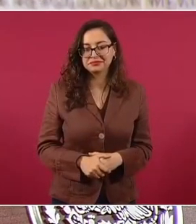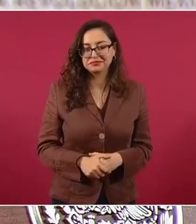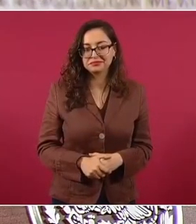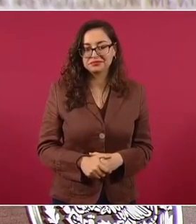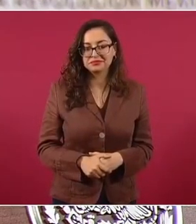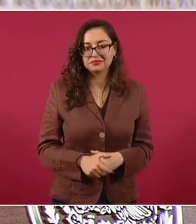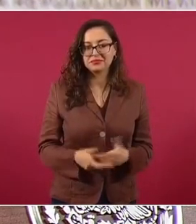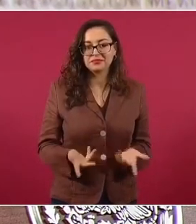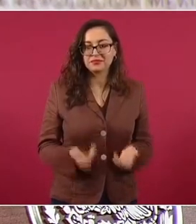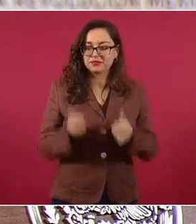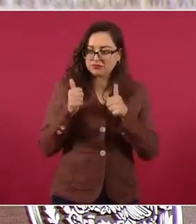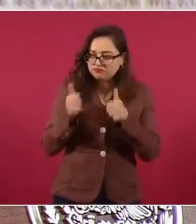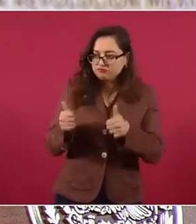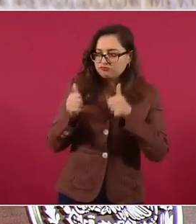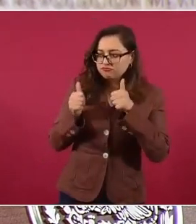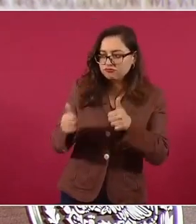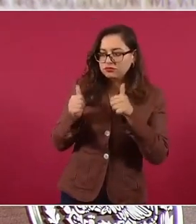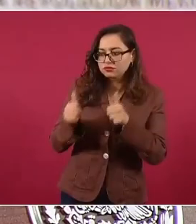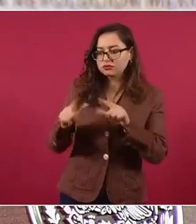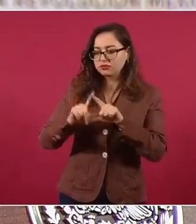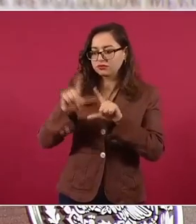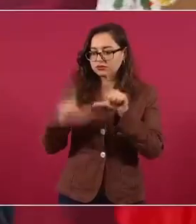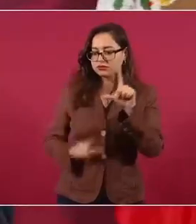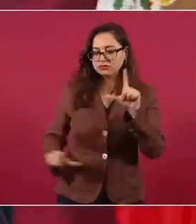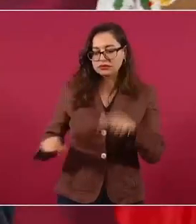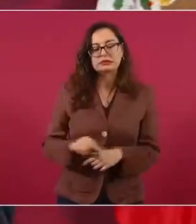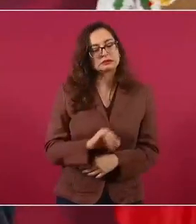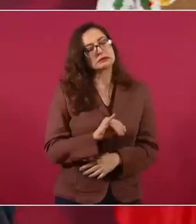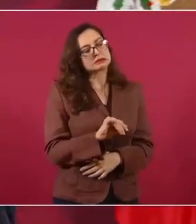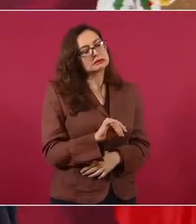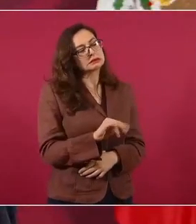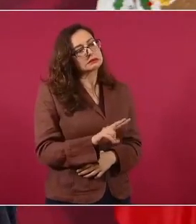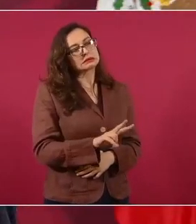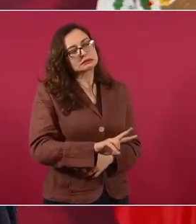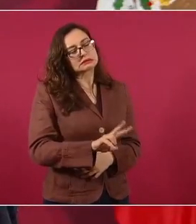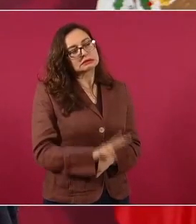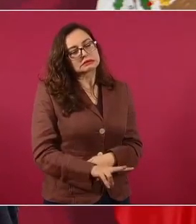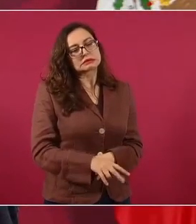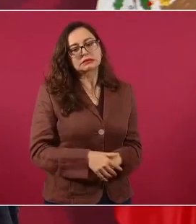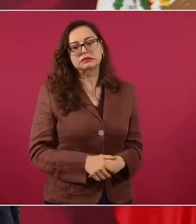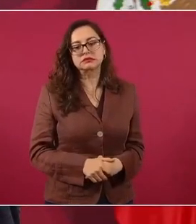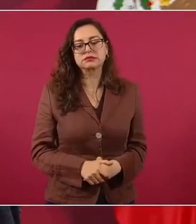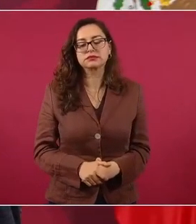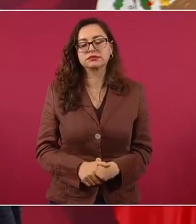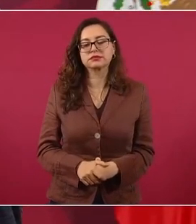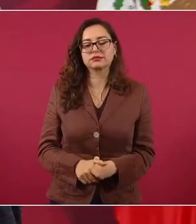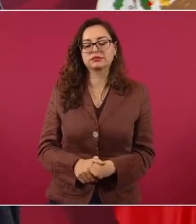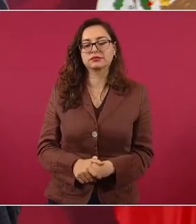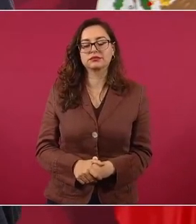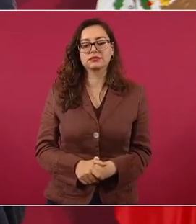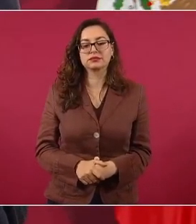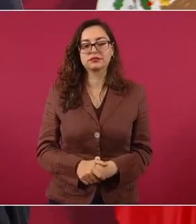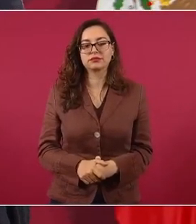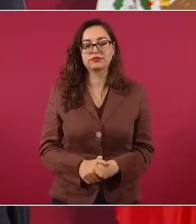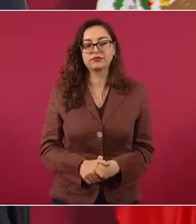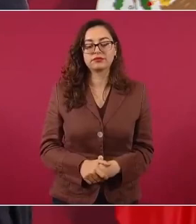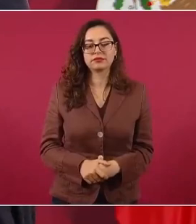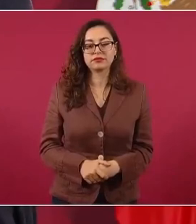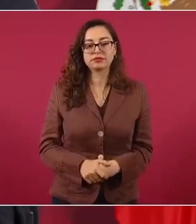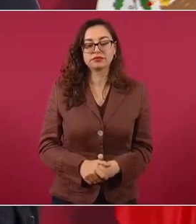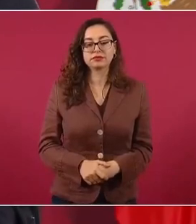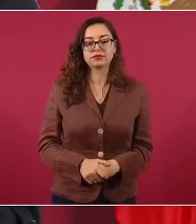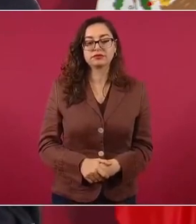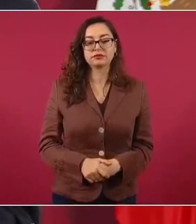están muy pendientes, están pendientes